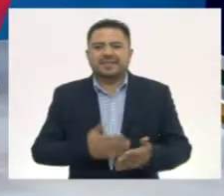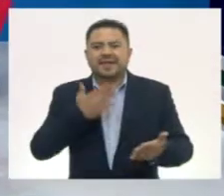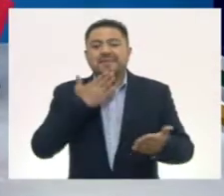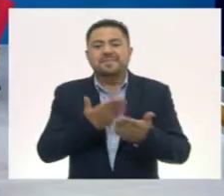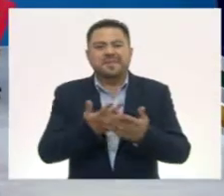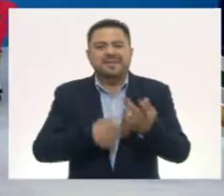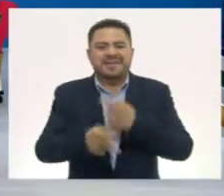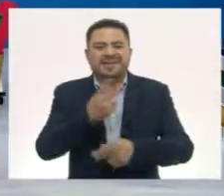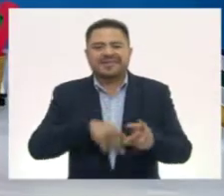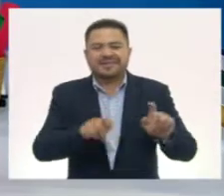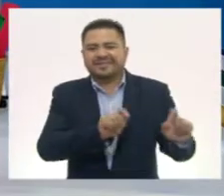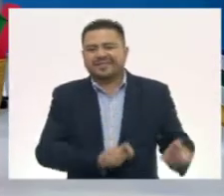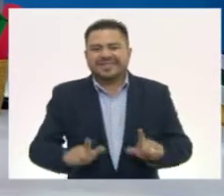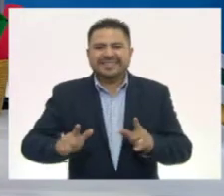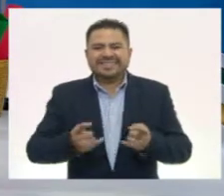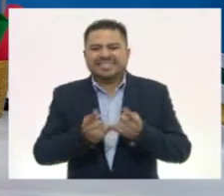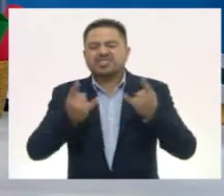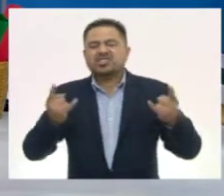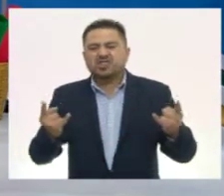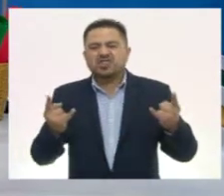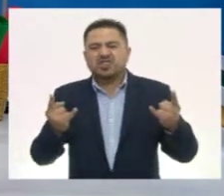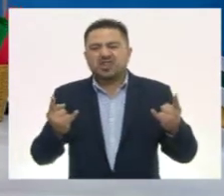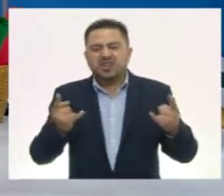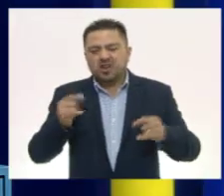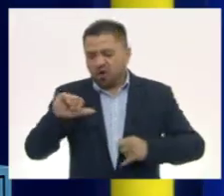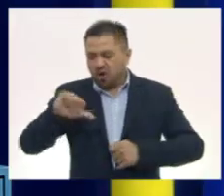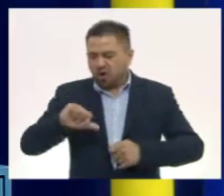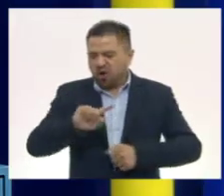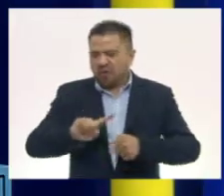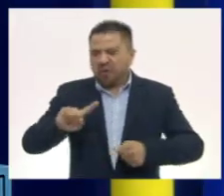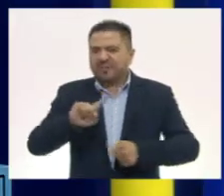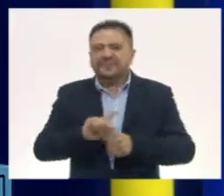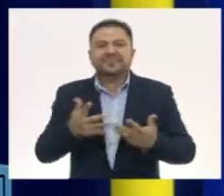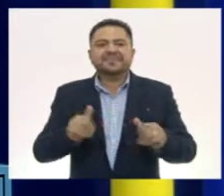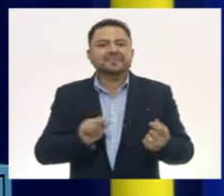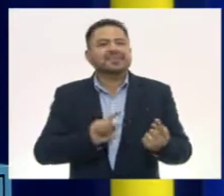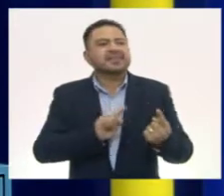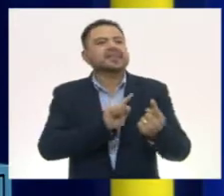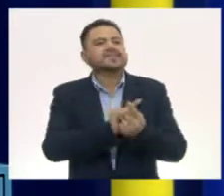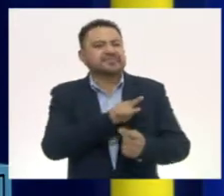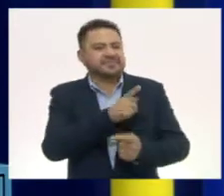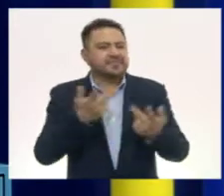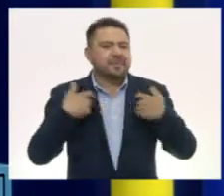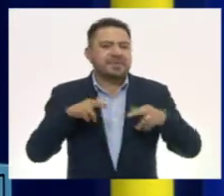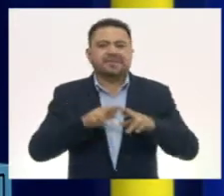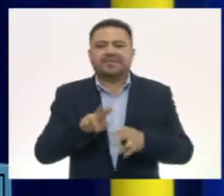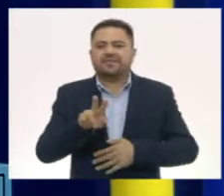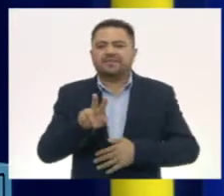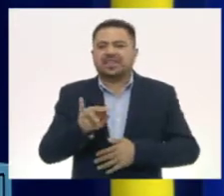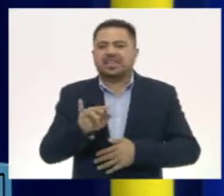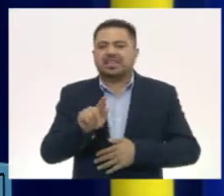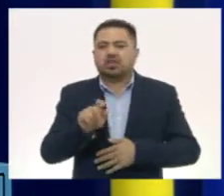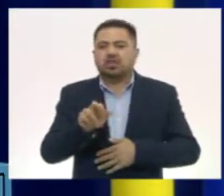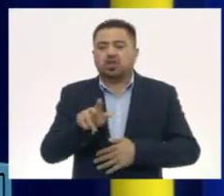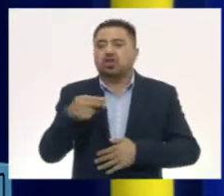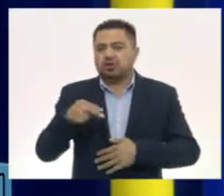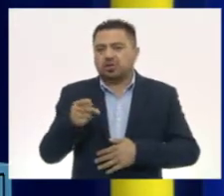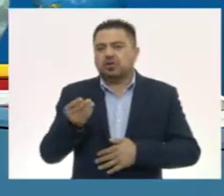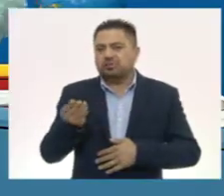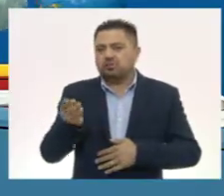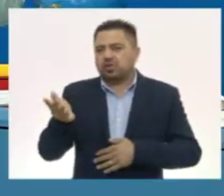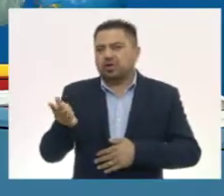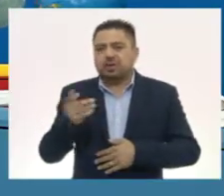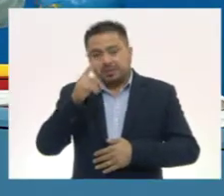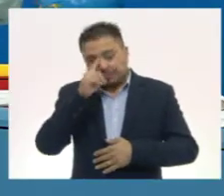Bienvenidos a la sesión de historia del día de hoy. Ya está aquí con nosotros el profesor Víctor Pérez para poder comenzar.